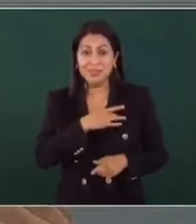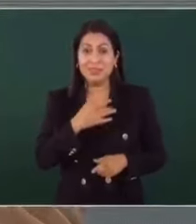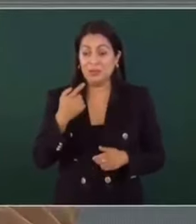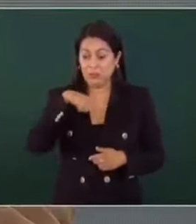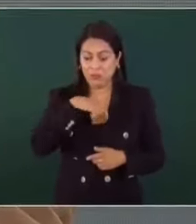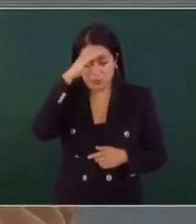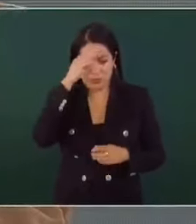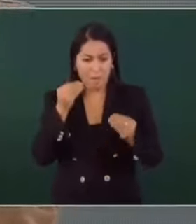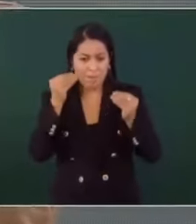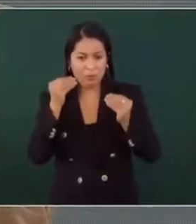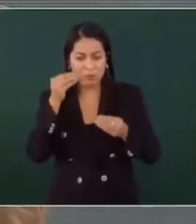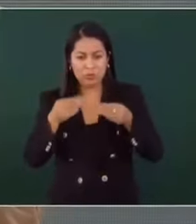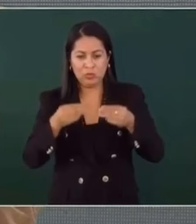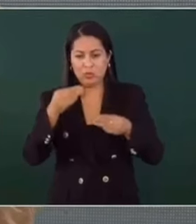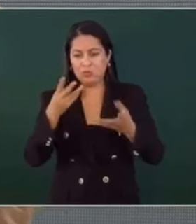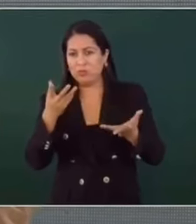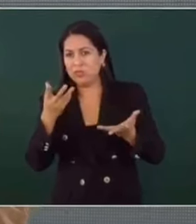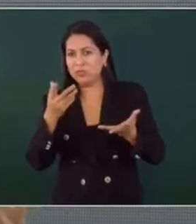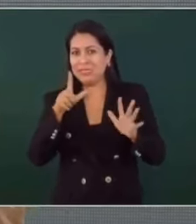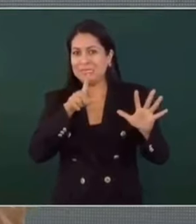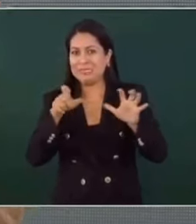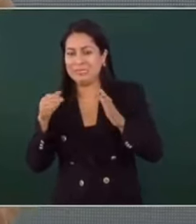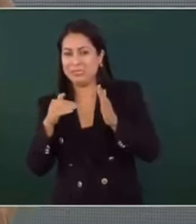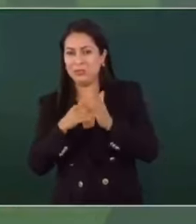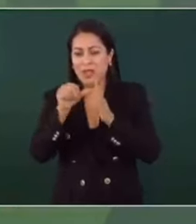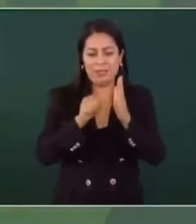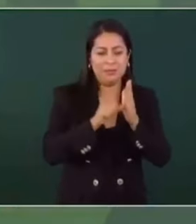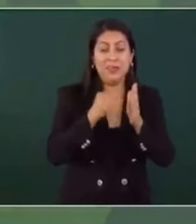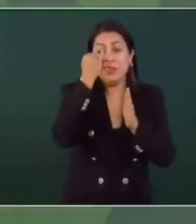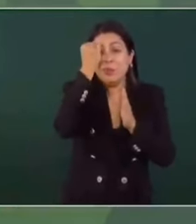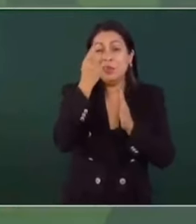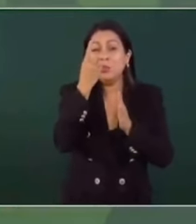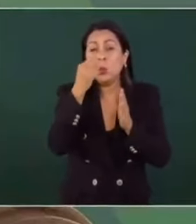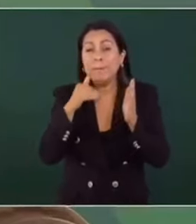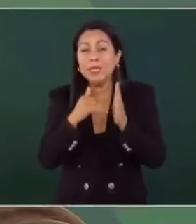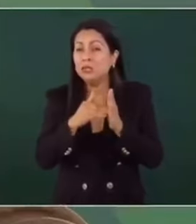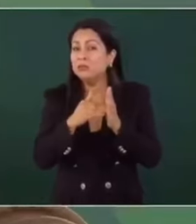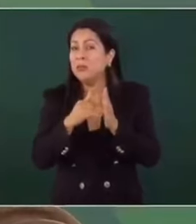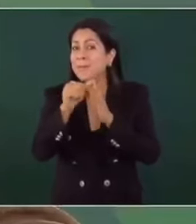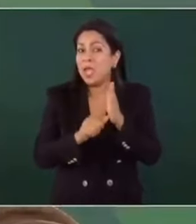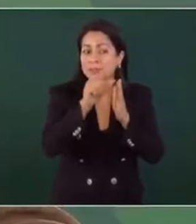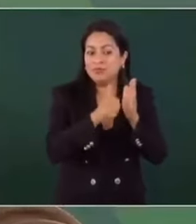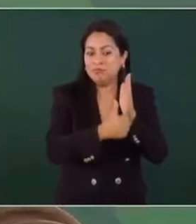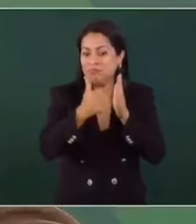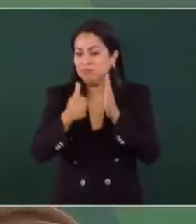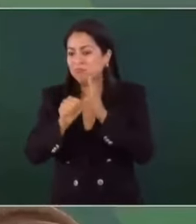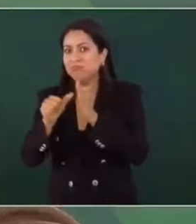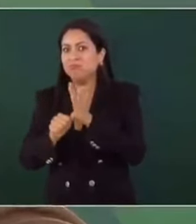los ministros 700 mil pesos mensuales. Imagínense, un millón mensual.